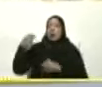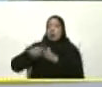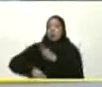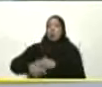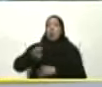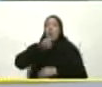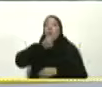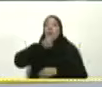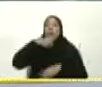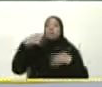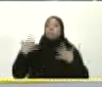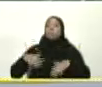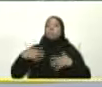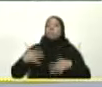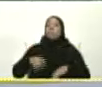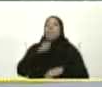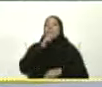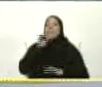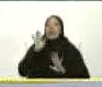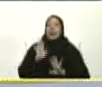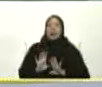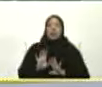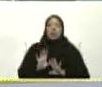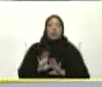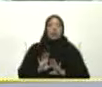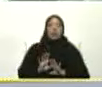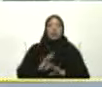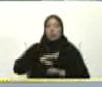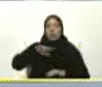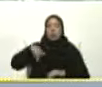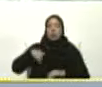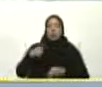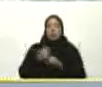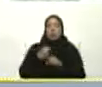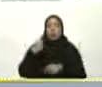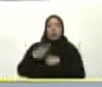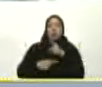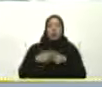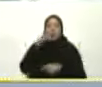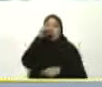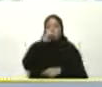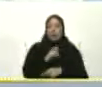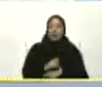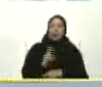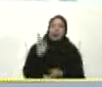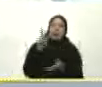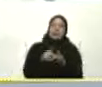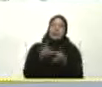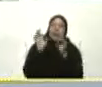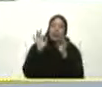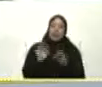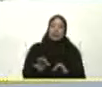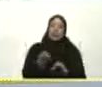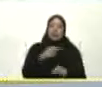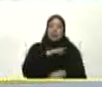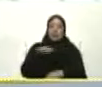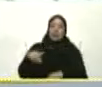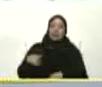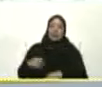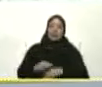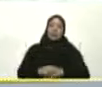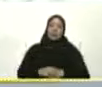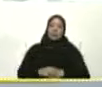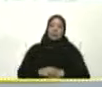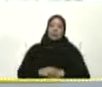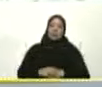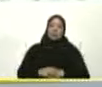micrófono Así que no Crea que a nosotros Nos sentimos pena No, pero si verdad Queremos recuperar Usted dijo algo Que es